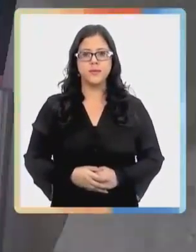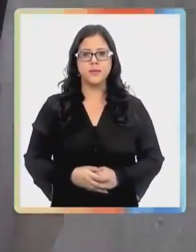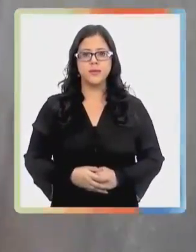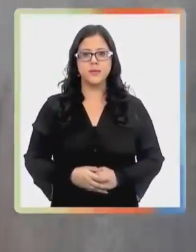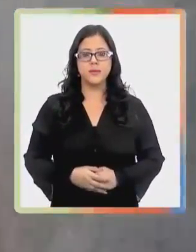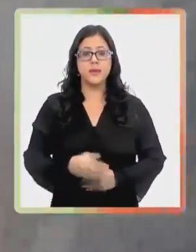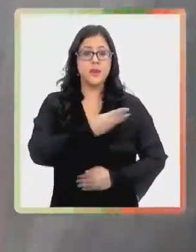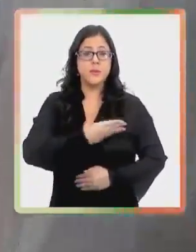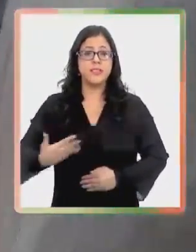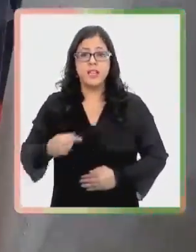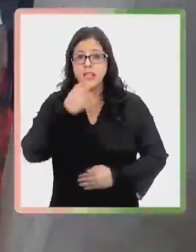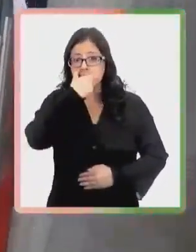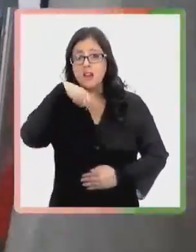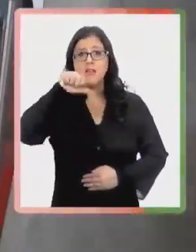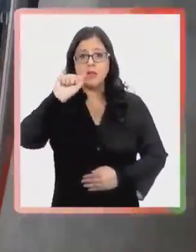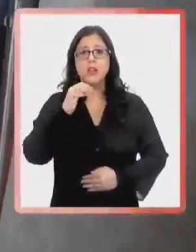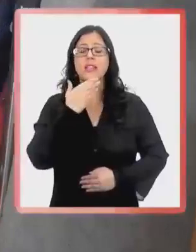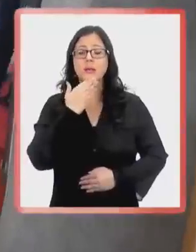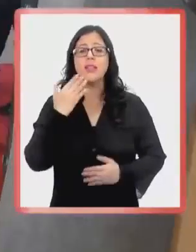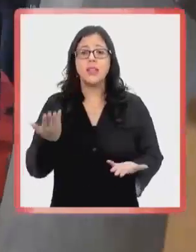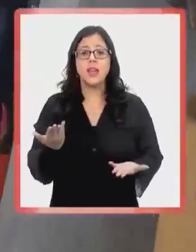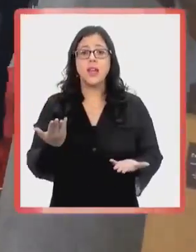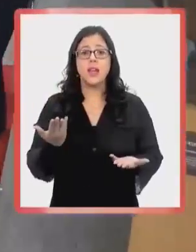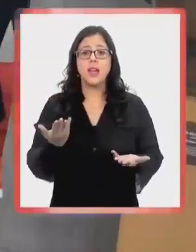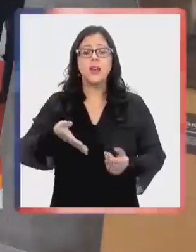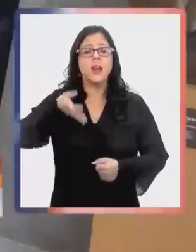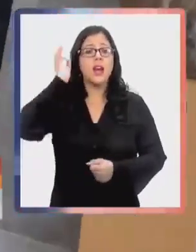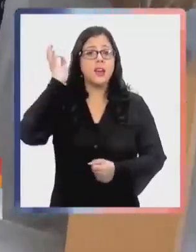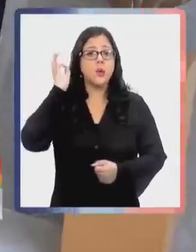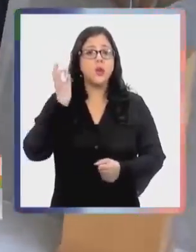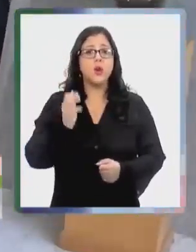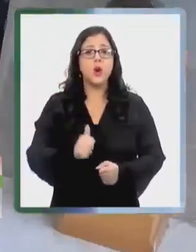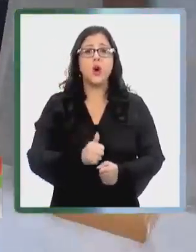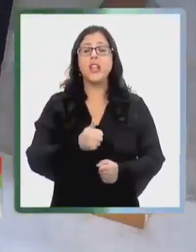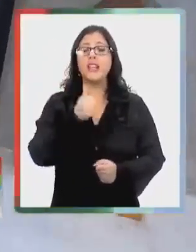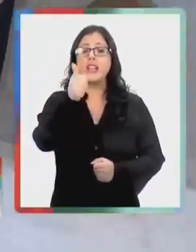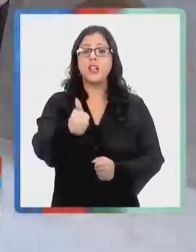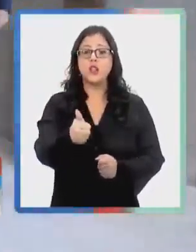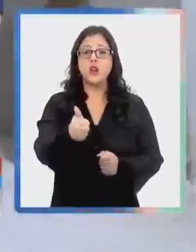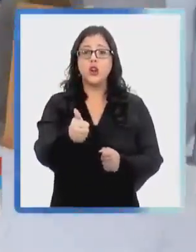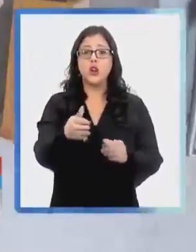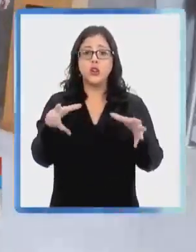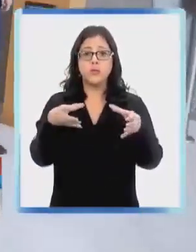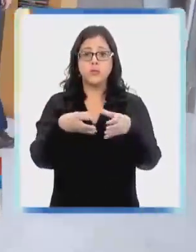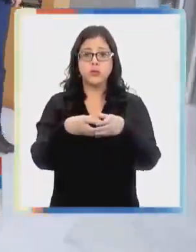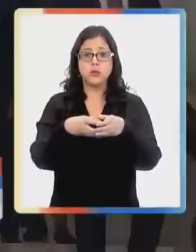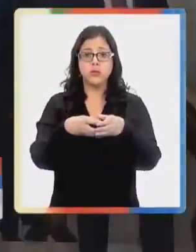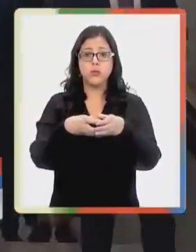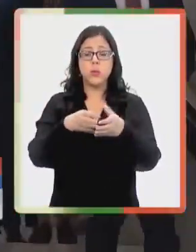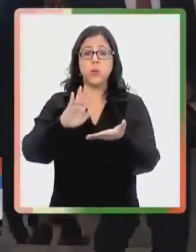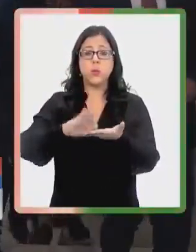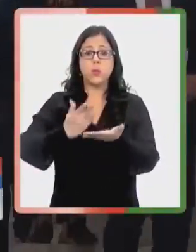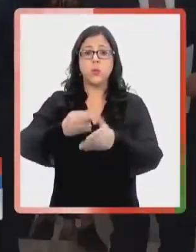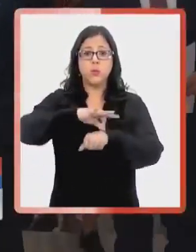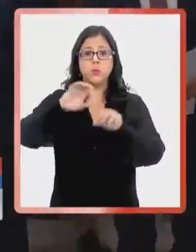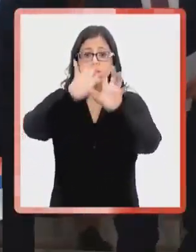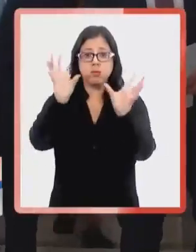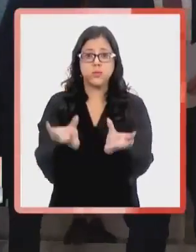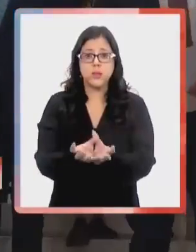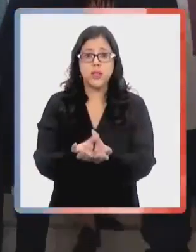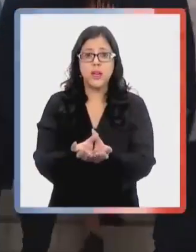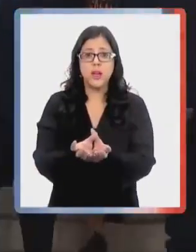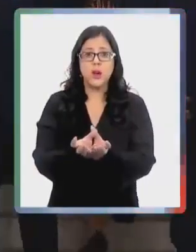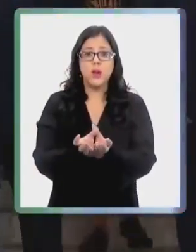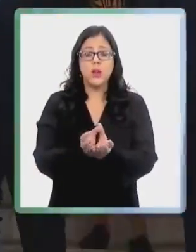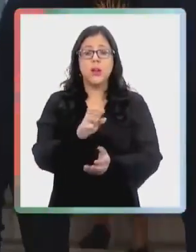El presidente Boric se reunió también con el director de la Organización Mundial de la Salud, Tedros Adhanom. Destacó la respuesta